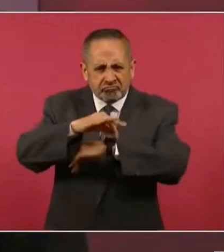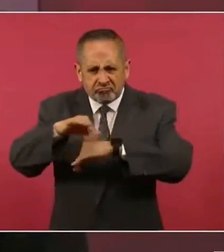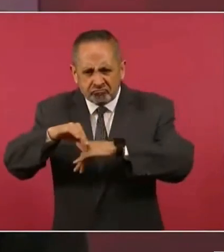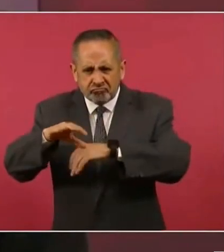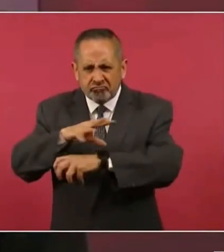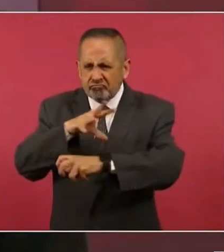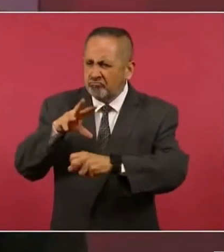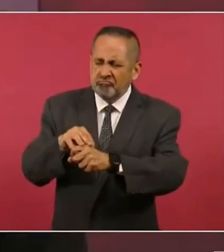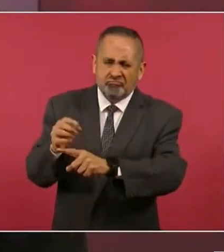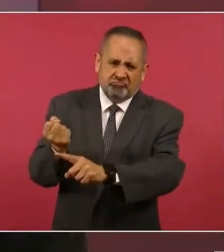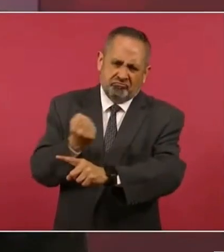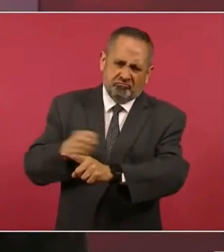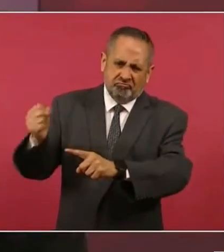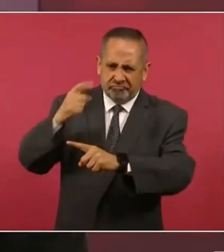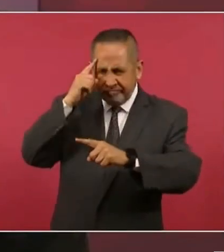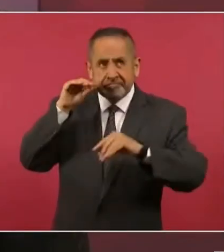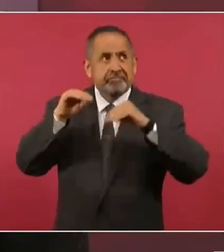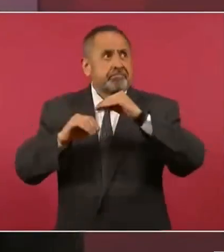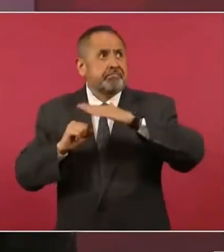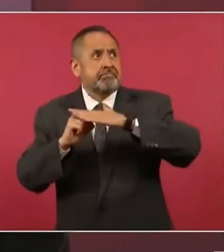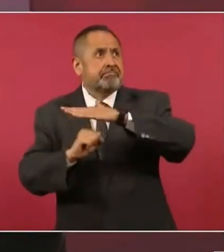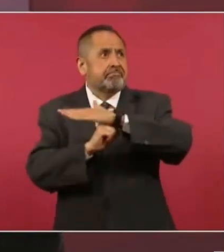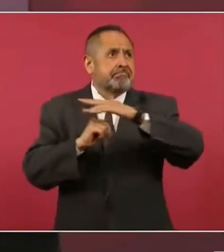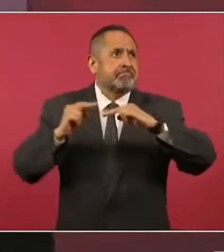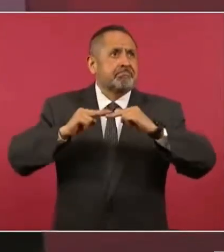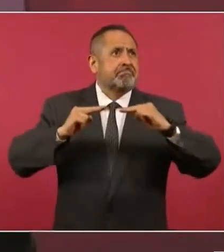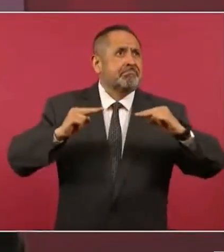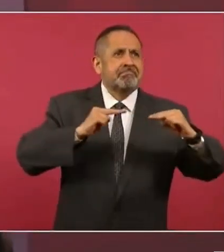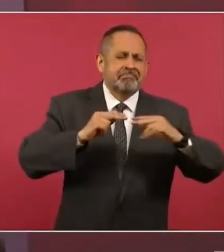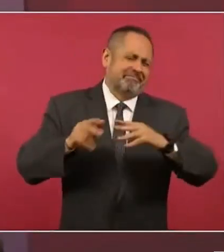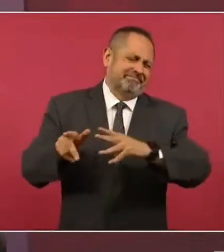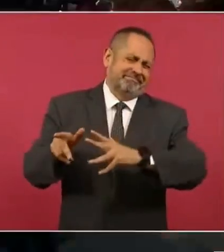sobre todo como estructurista entonces los dos